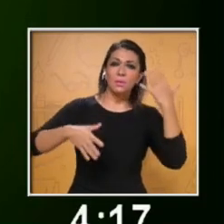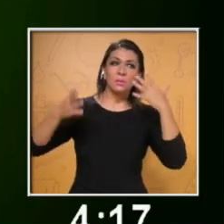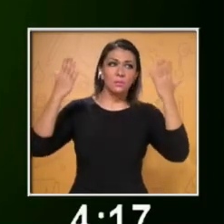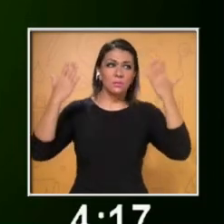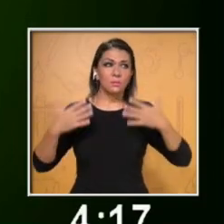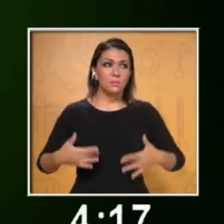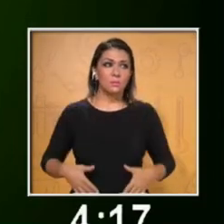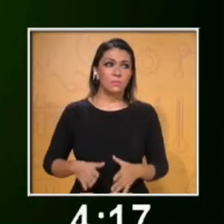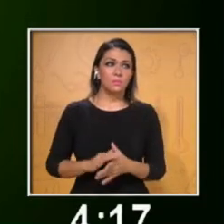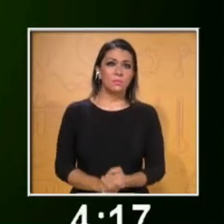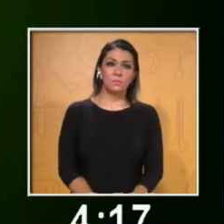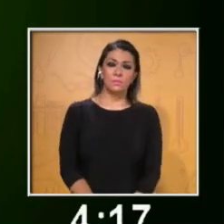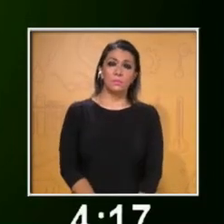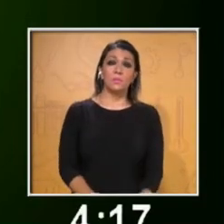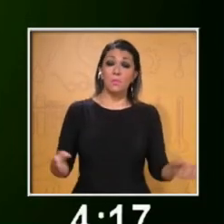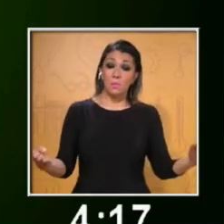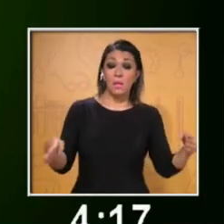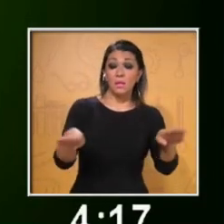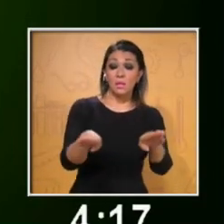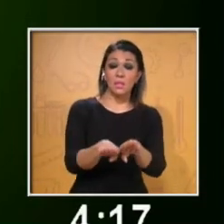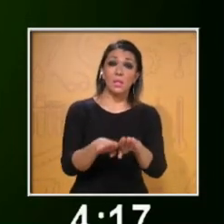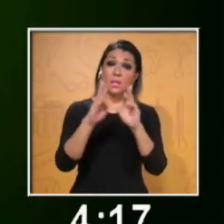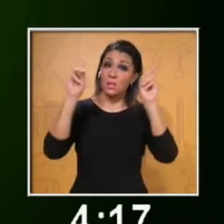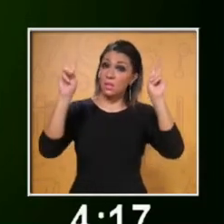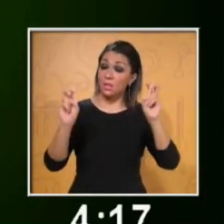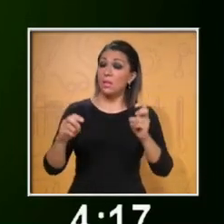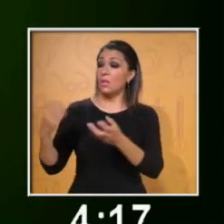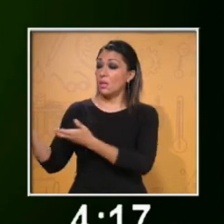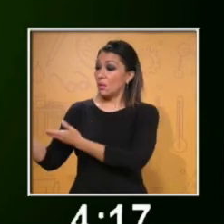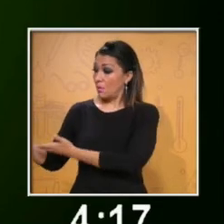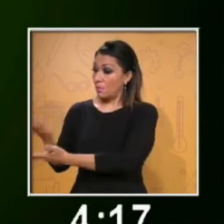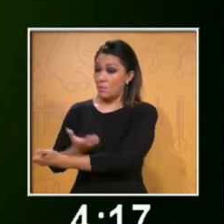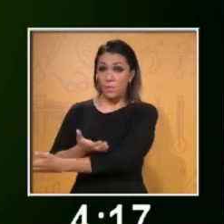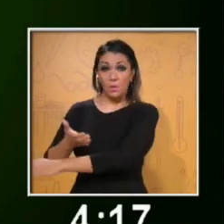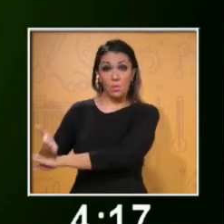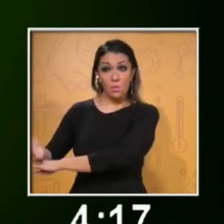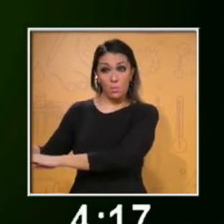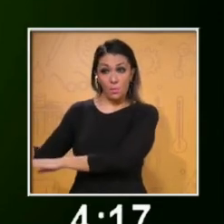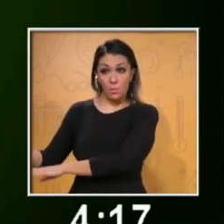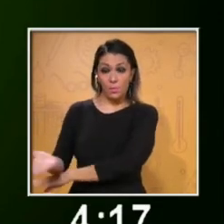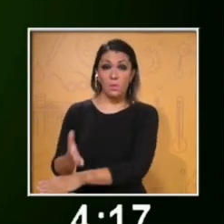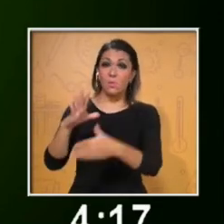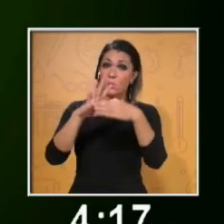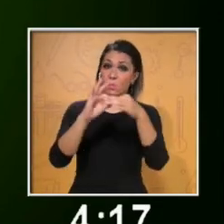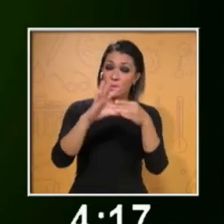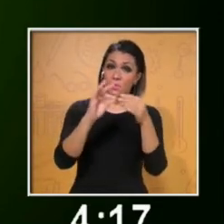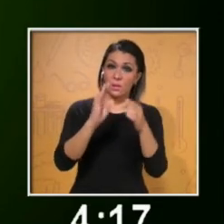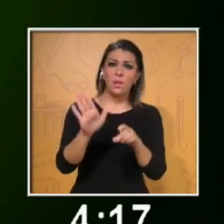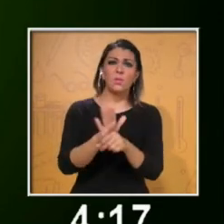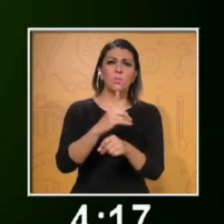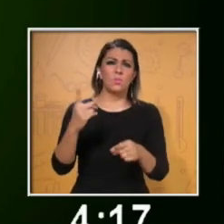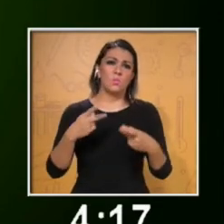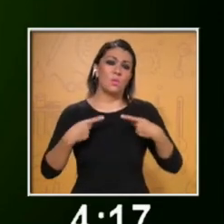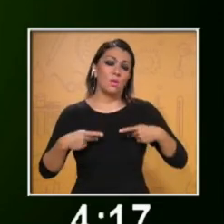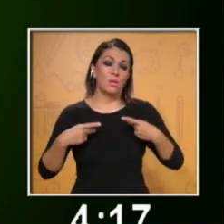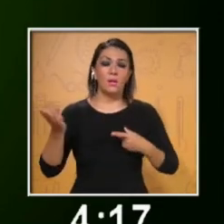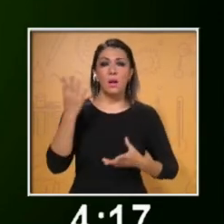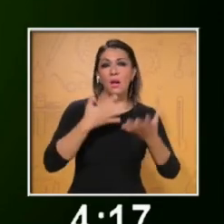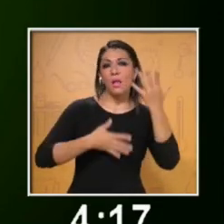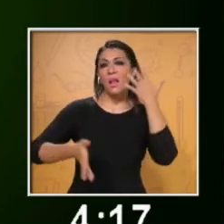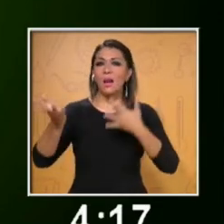Y para cerrar el tema, mi compañero Mauricio les hablará sobre las razones del por qué todas las personas en el mundo